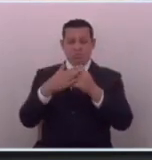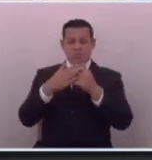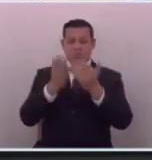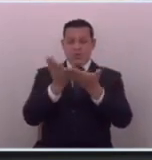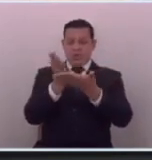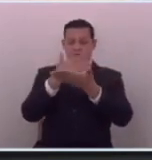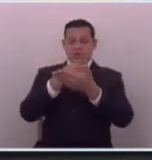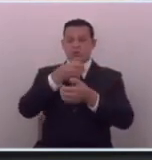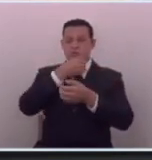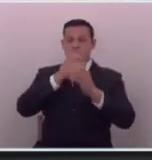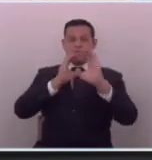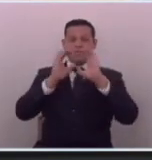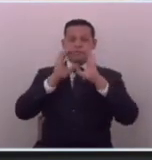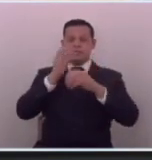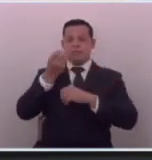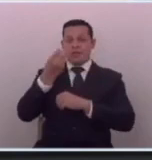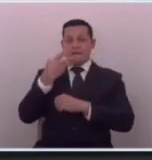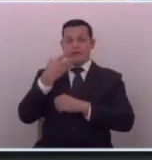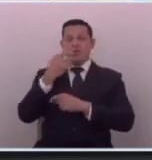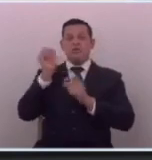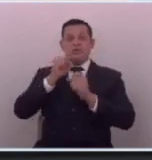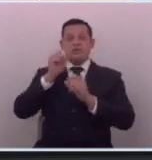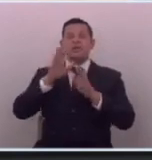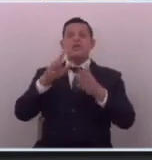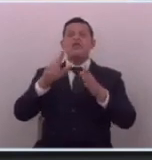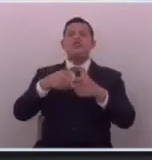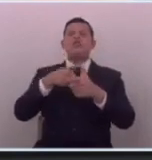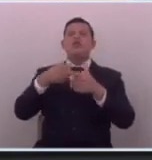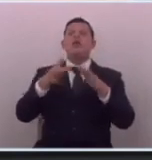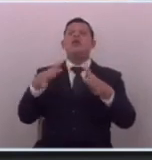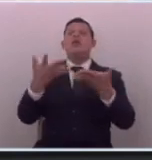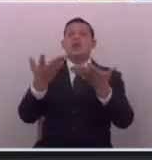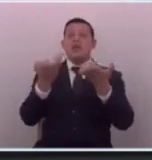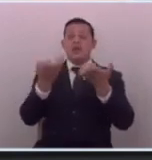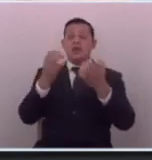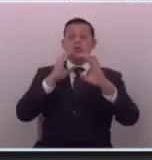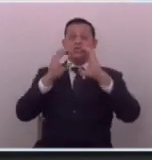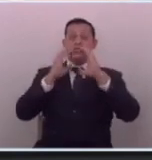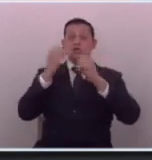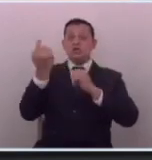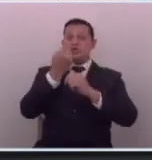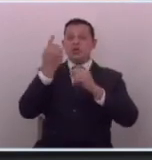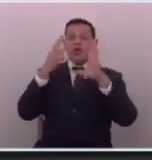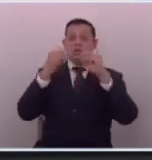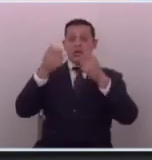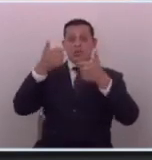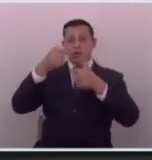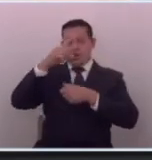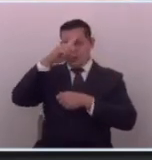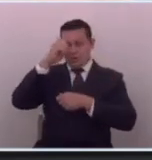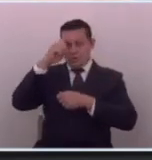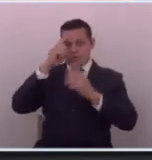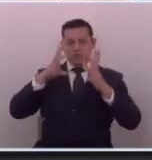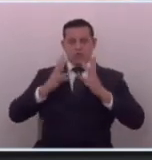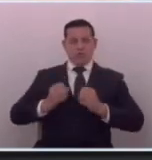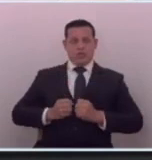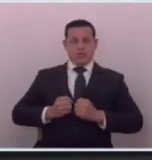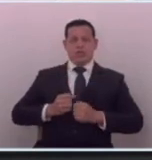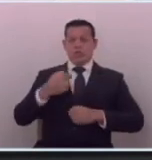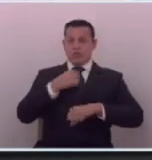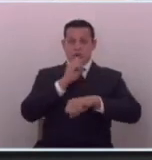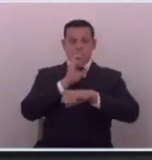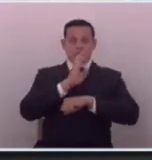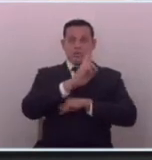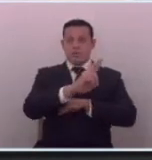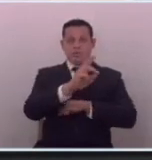periodista me dijo pues sí pero y entonces que quiere usted que los medios solo hablemos bien del gobierno y yo le